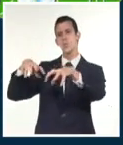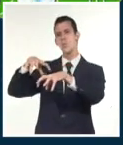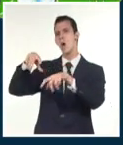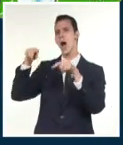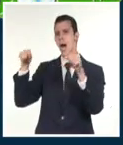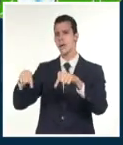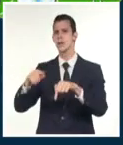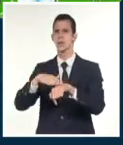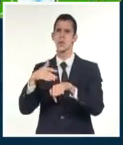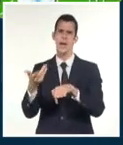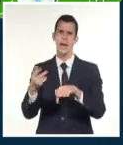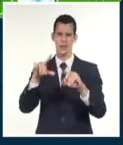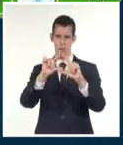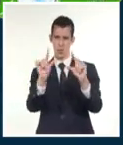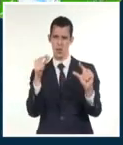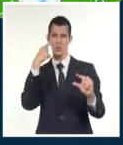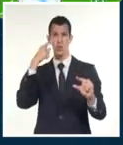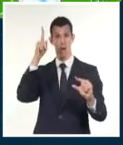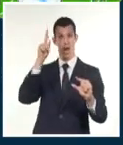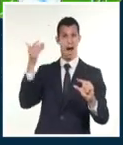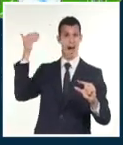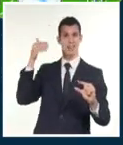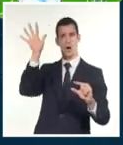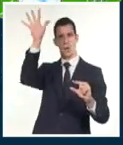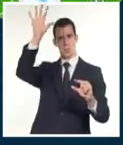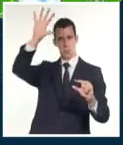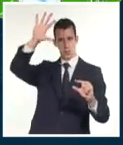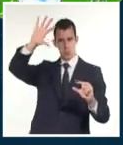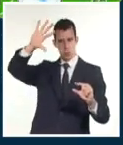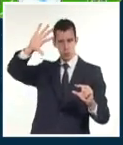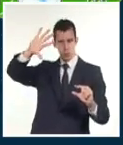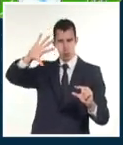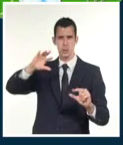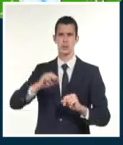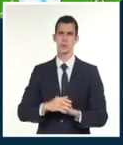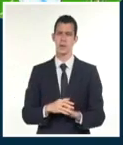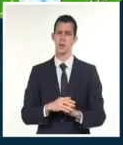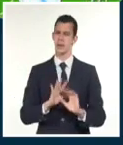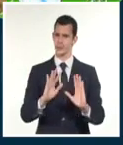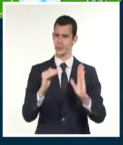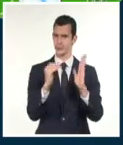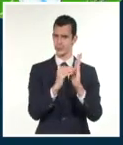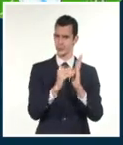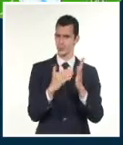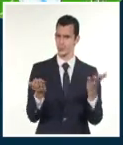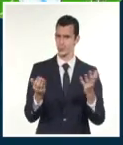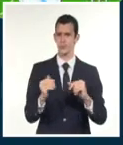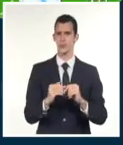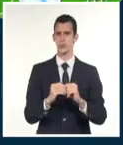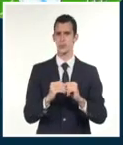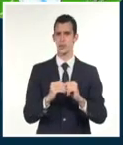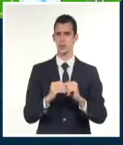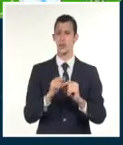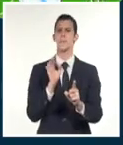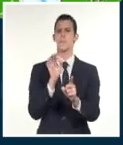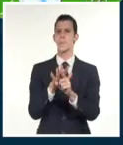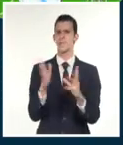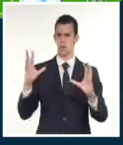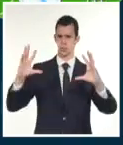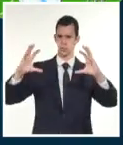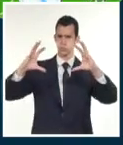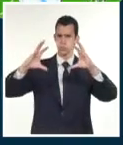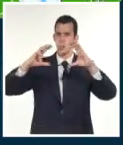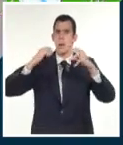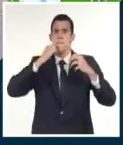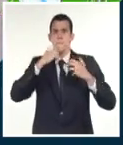esa babuada que les mencioné. En la tarde habrá preponderancia de chubascos, lluvias y tormentas eléctricas en la zona oriental